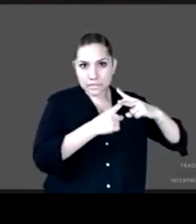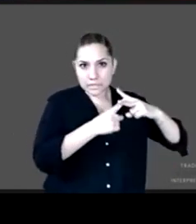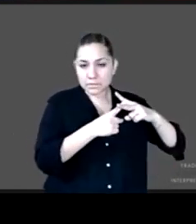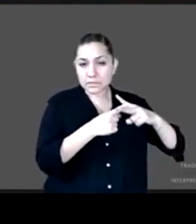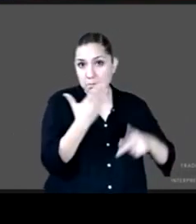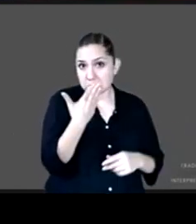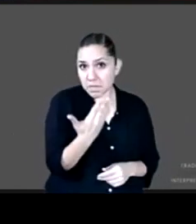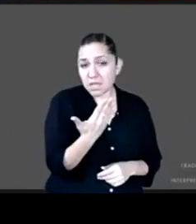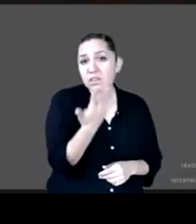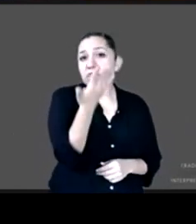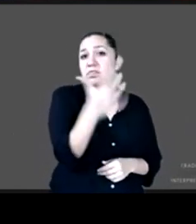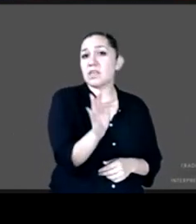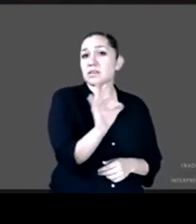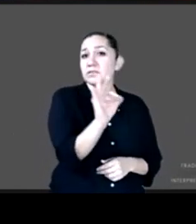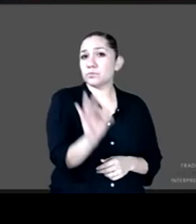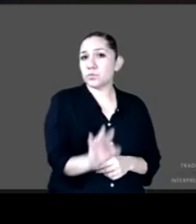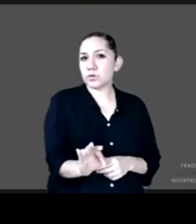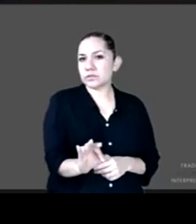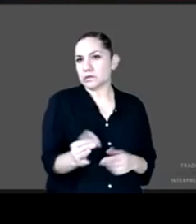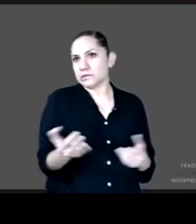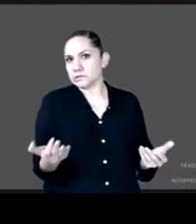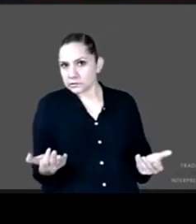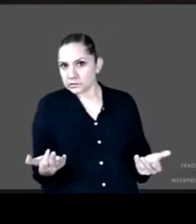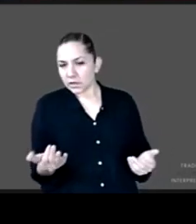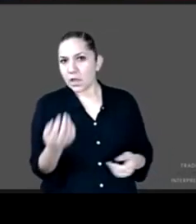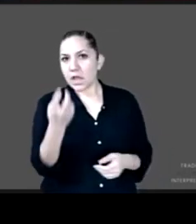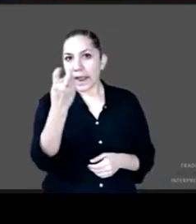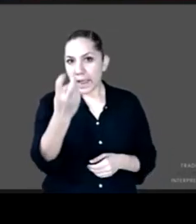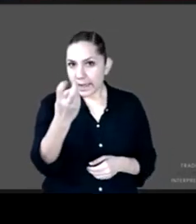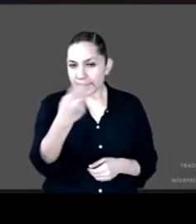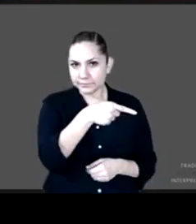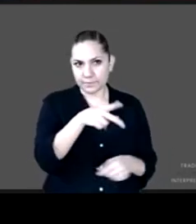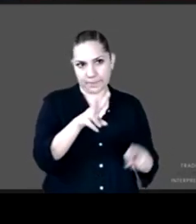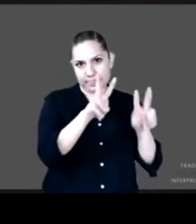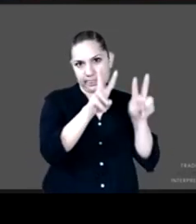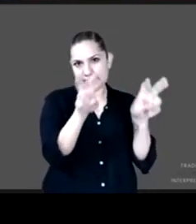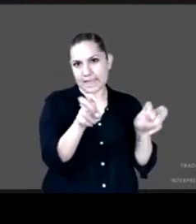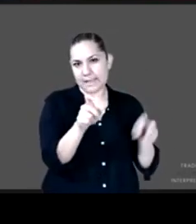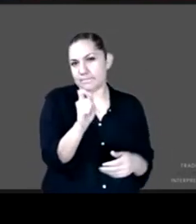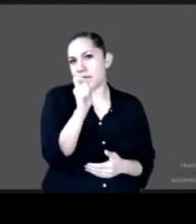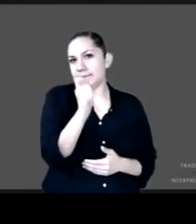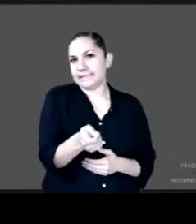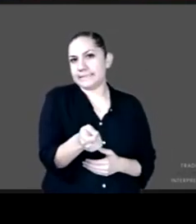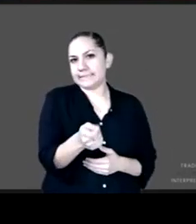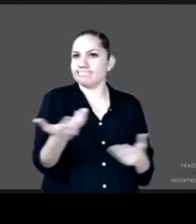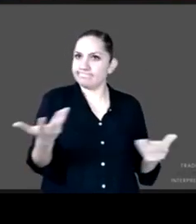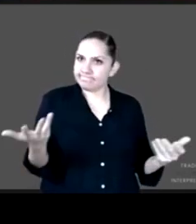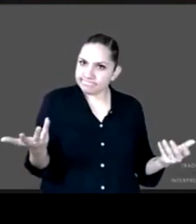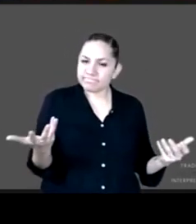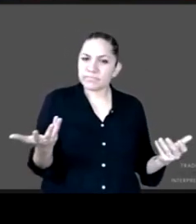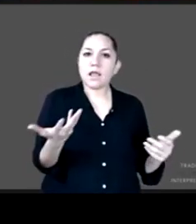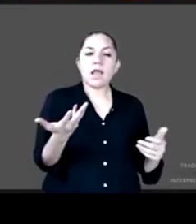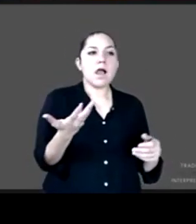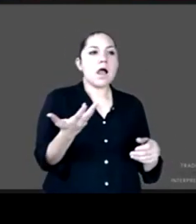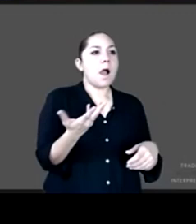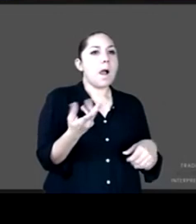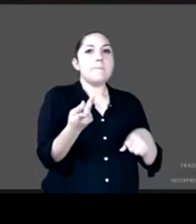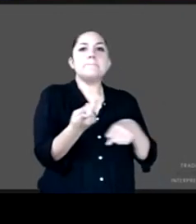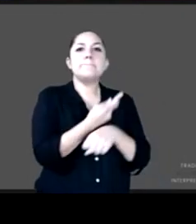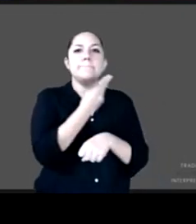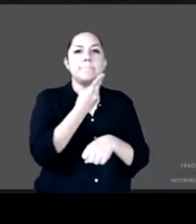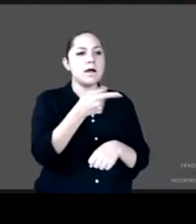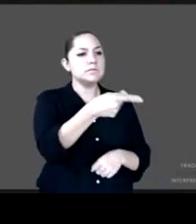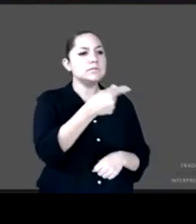robusto y que evidentemente están convergiendo varios factores varias variables no solamente el que